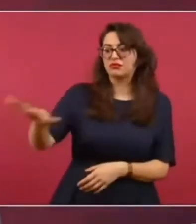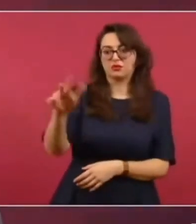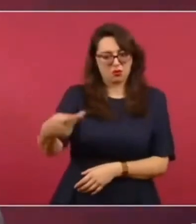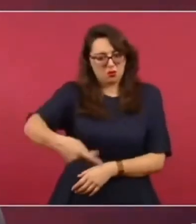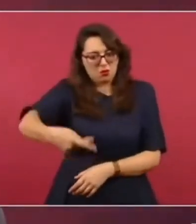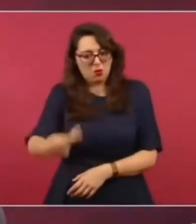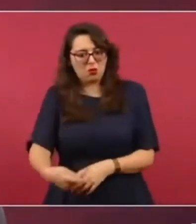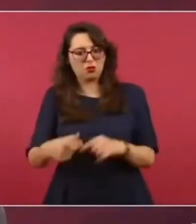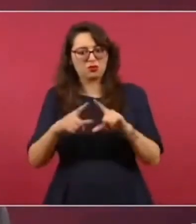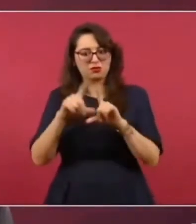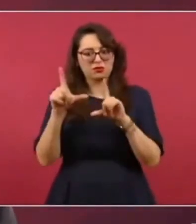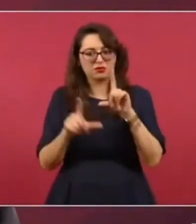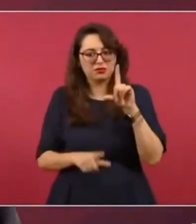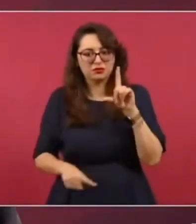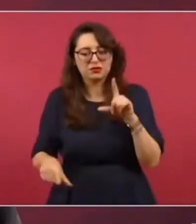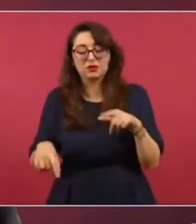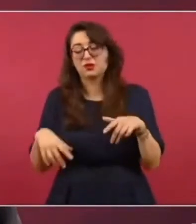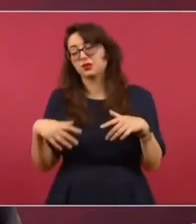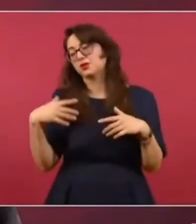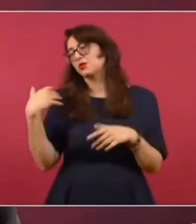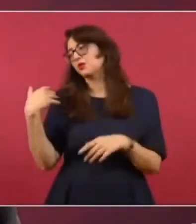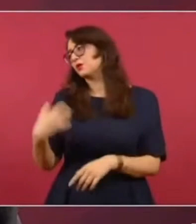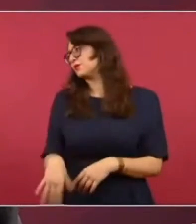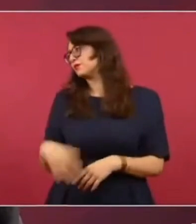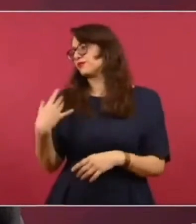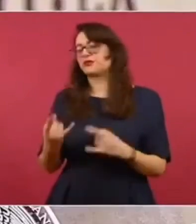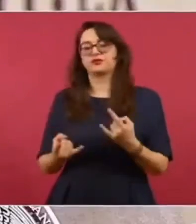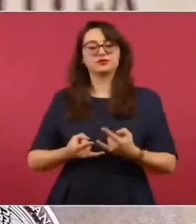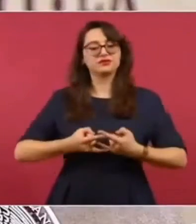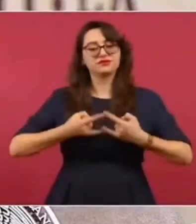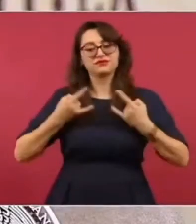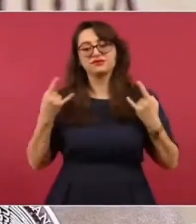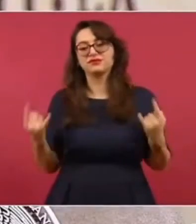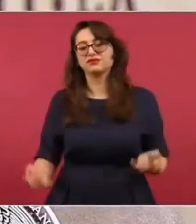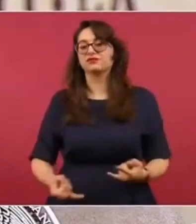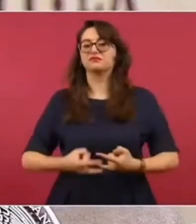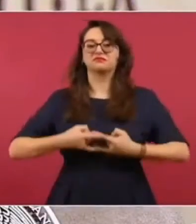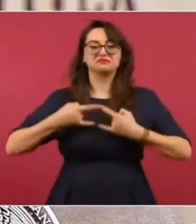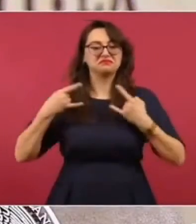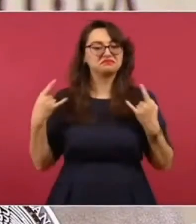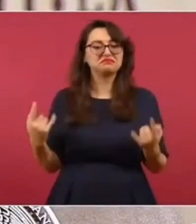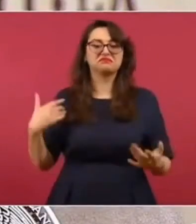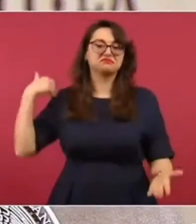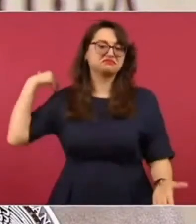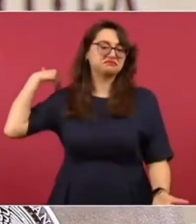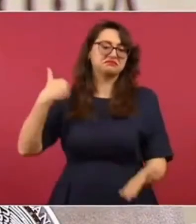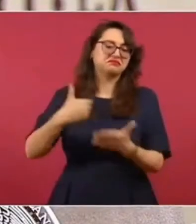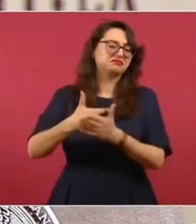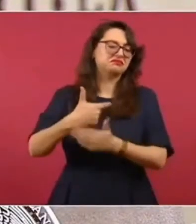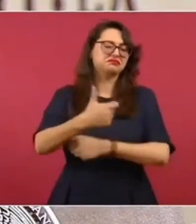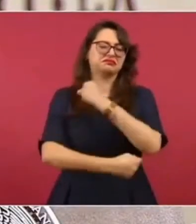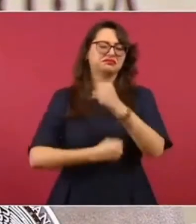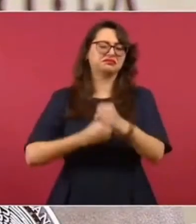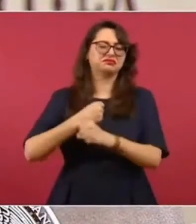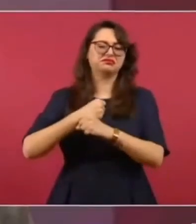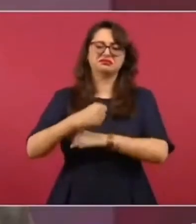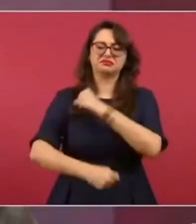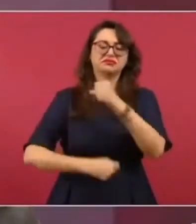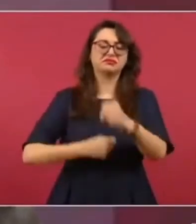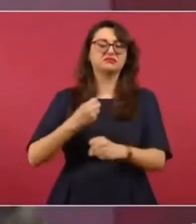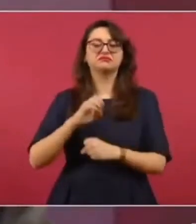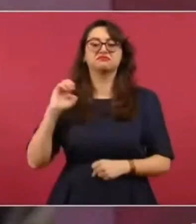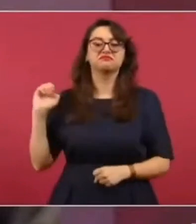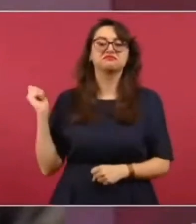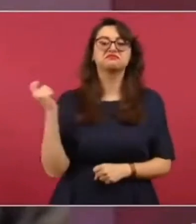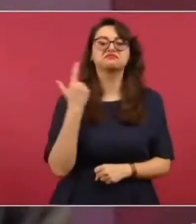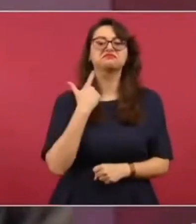México, pues es una historia que ha contado con la complicidad y la connivencia de las anteriores